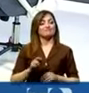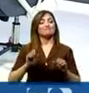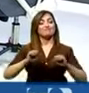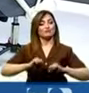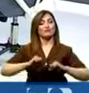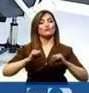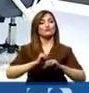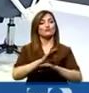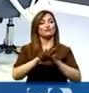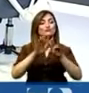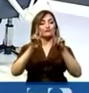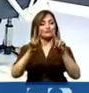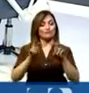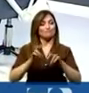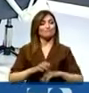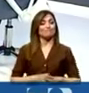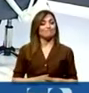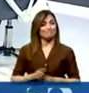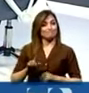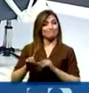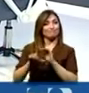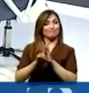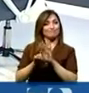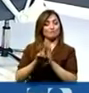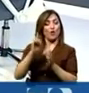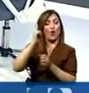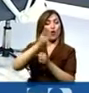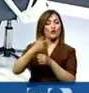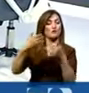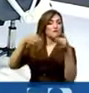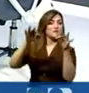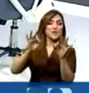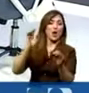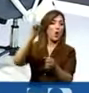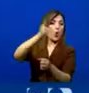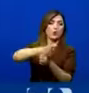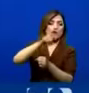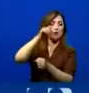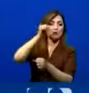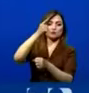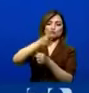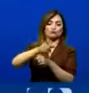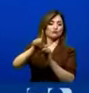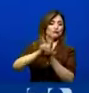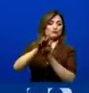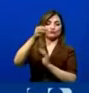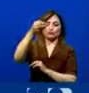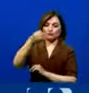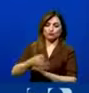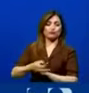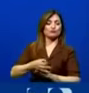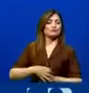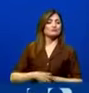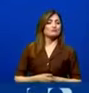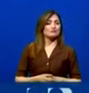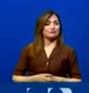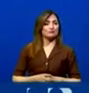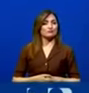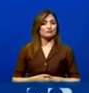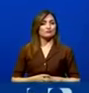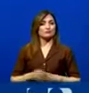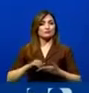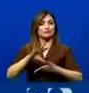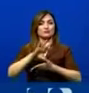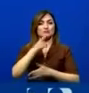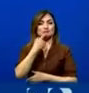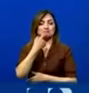figura de que la ley puede entrar por el Ministerio de la Ley. ¿Por qué? Porque no ha habido pronunciamiento de parte de la Asamblea